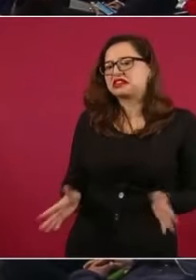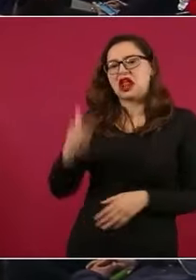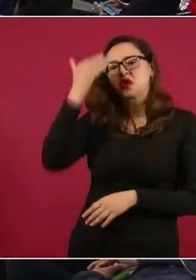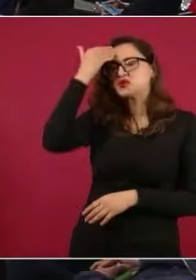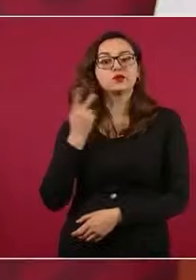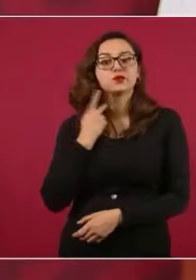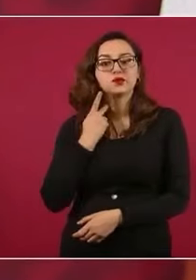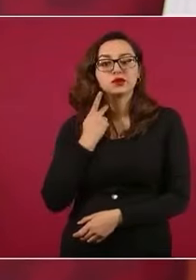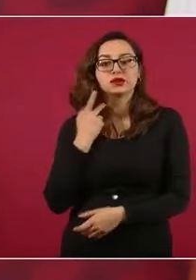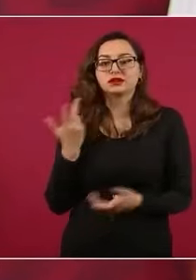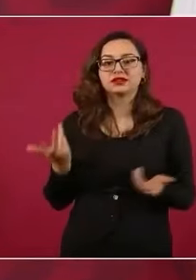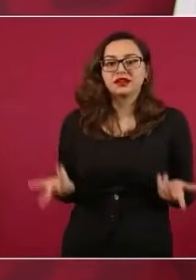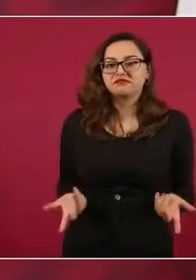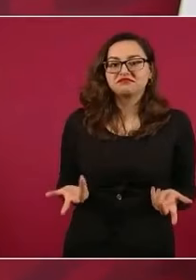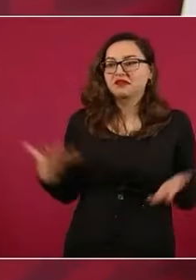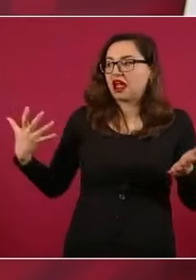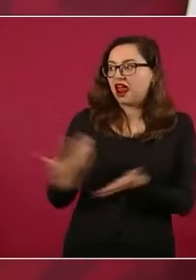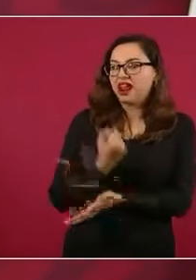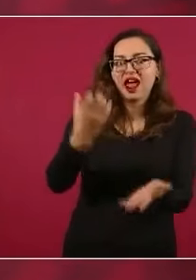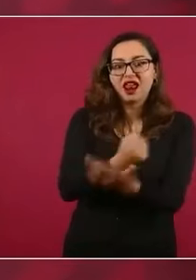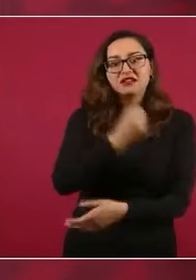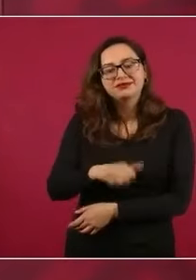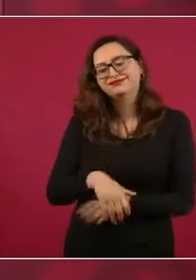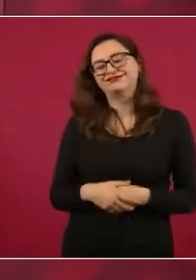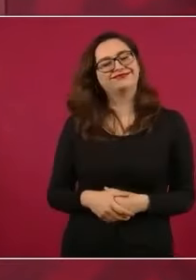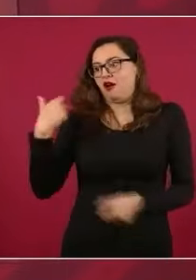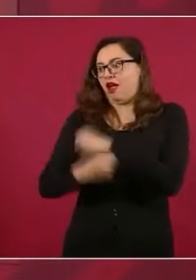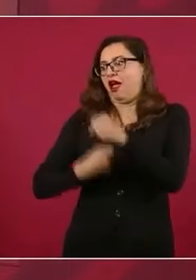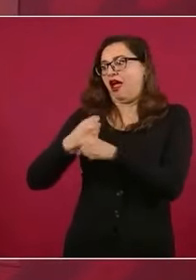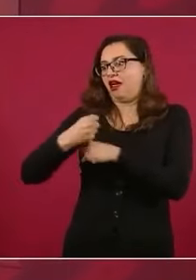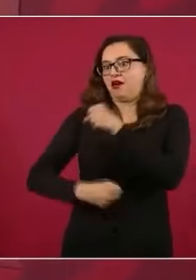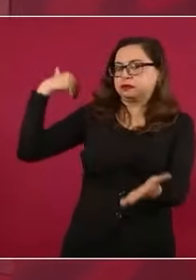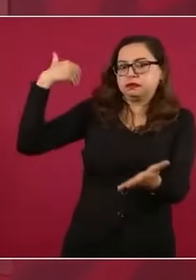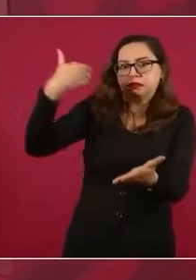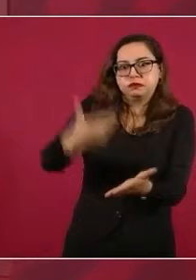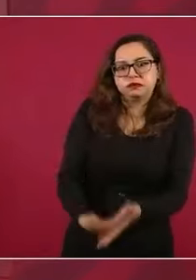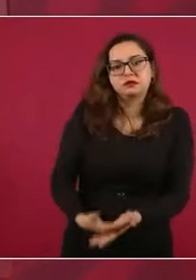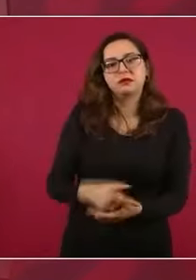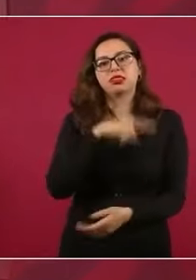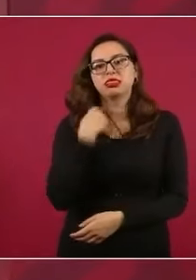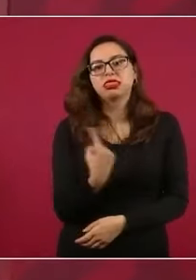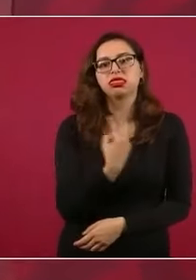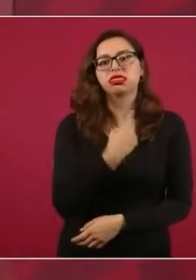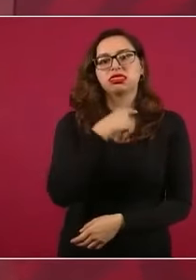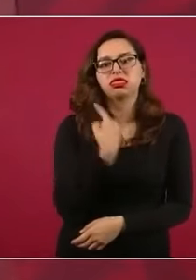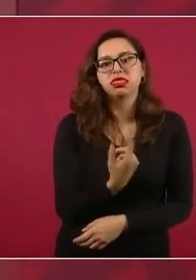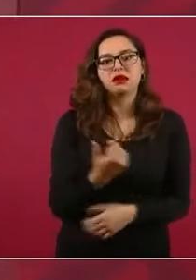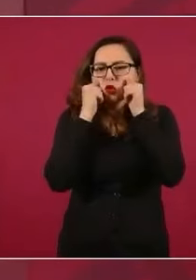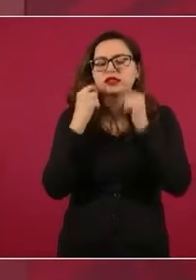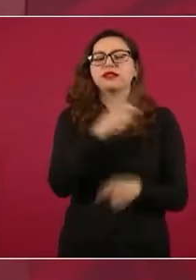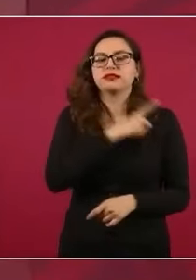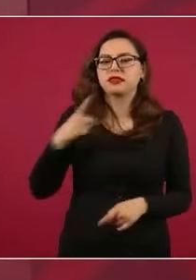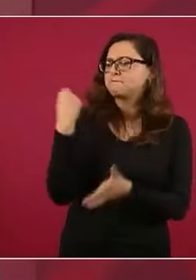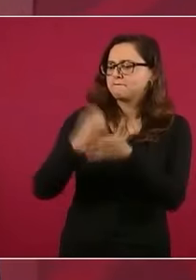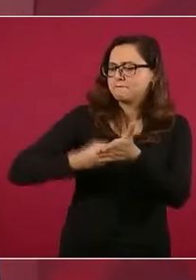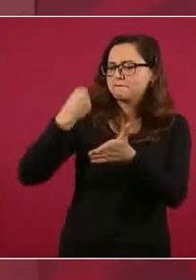estos menesteres no siempre se gana. Imagínense cuántas tuve que pasar. Y lo importante es seguir caminando y seguir luchando